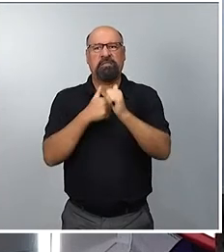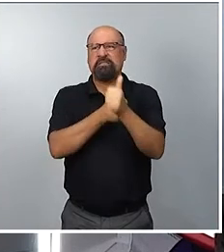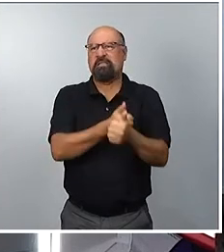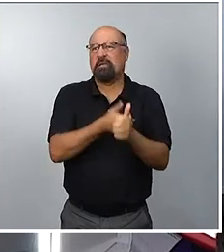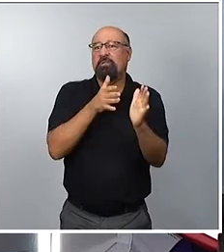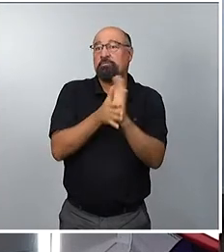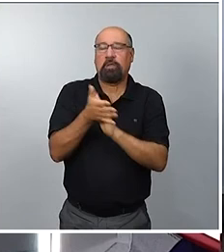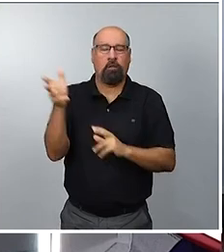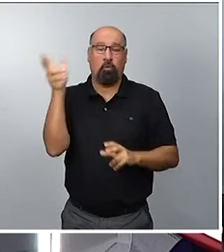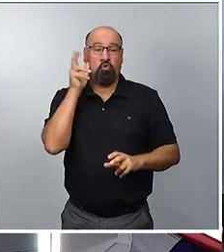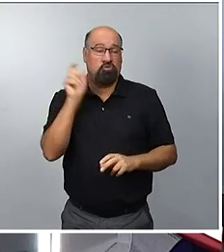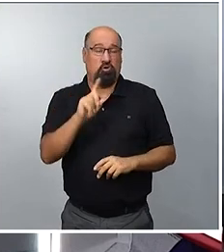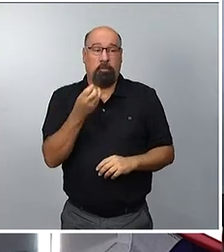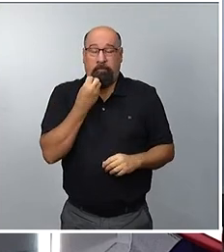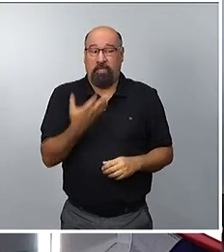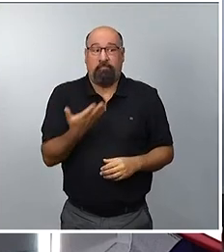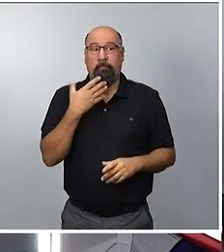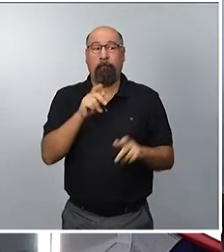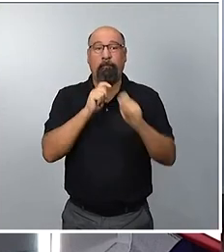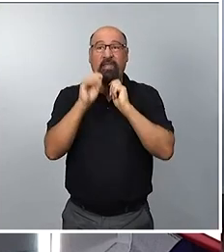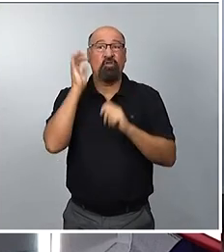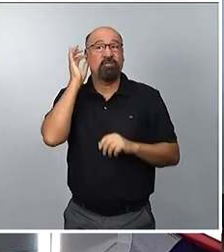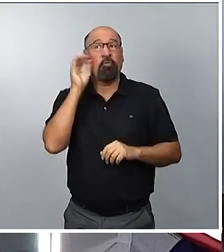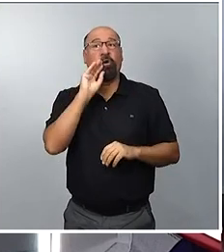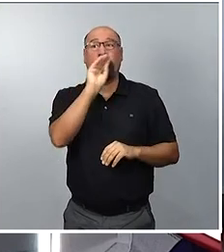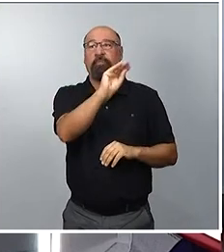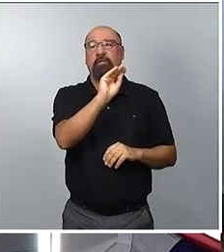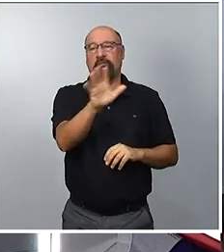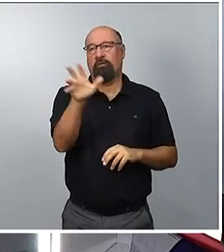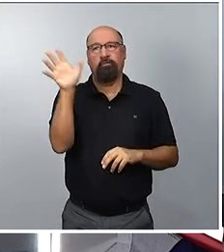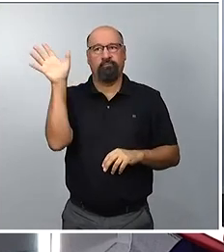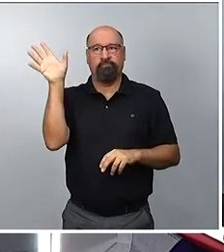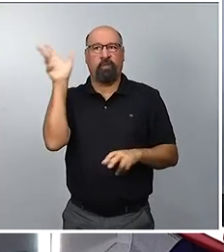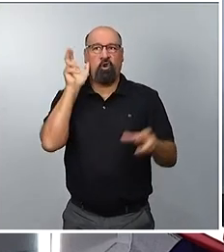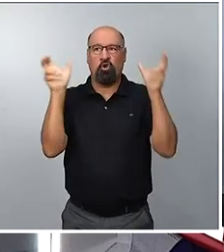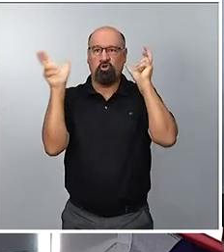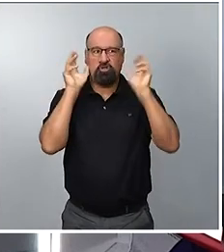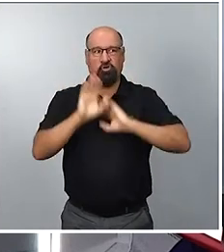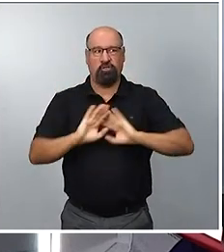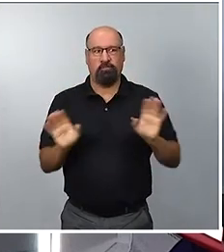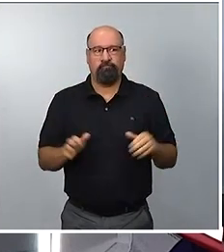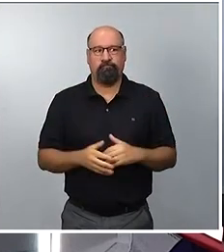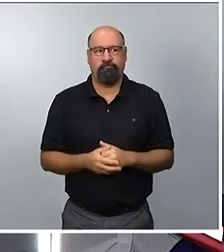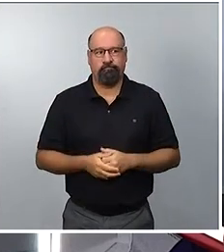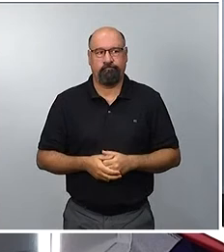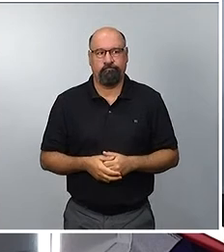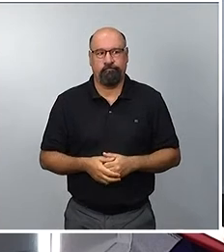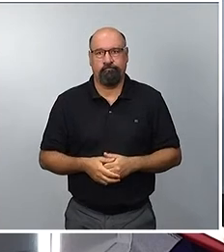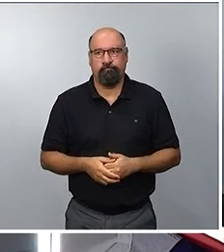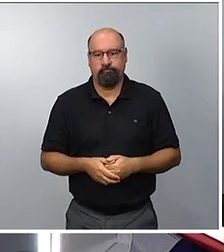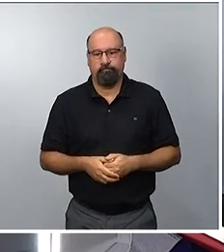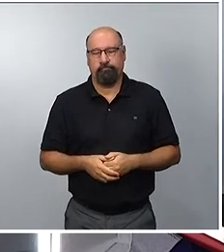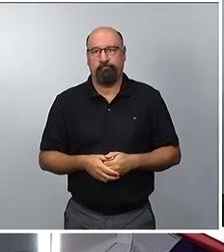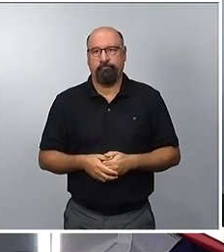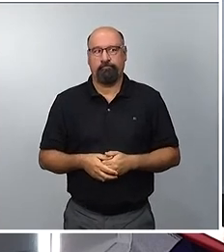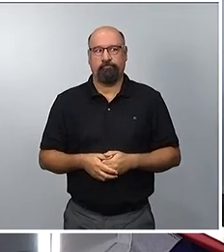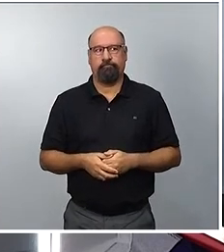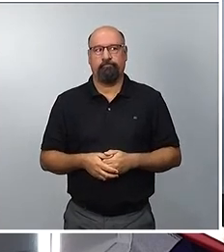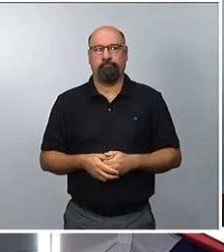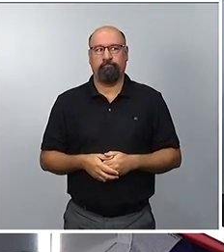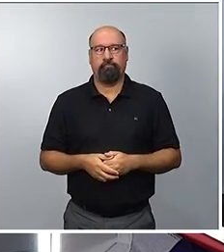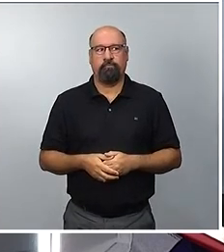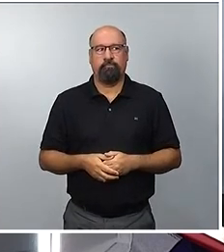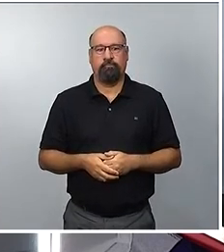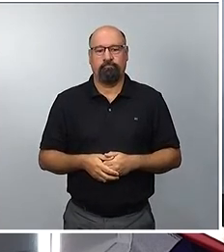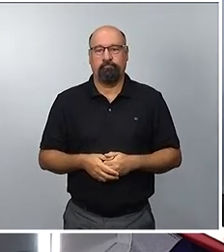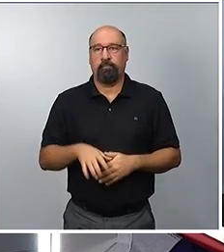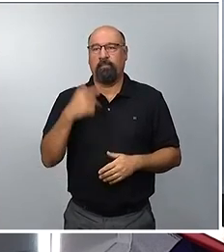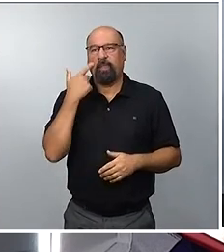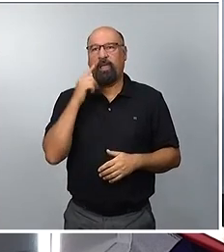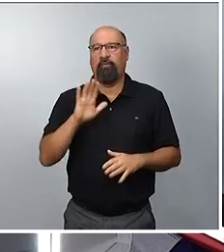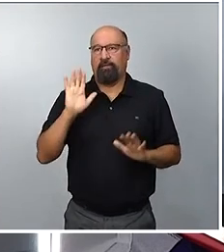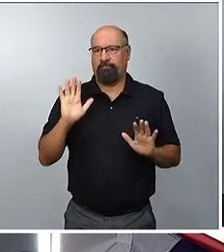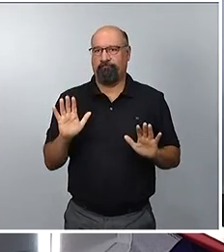see,